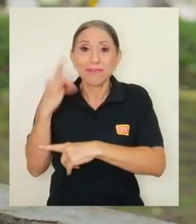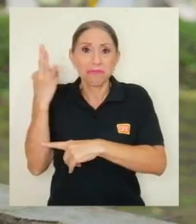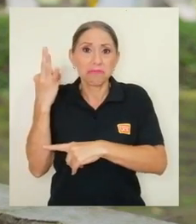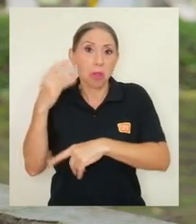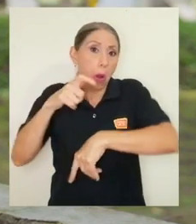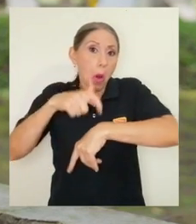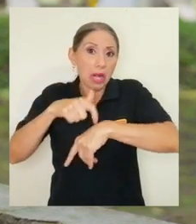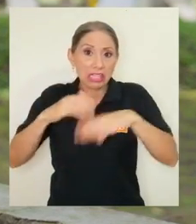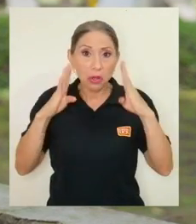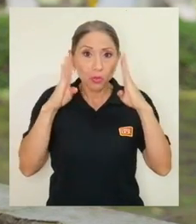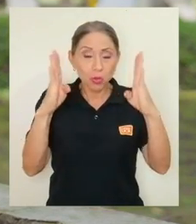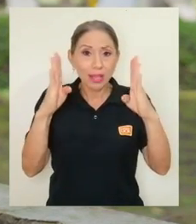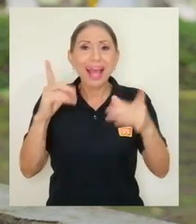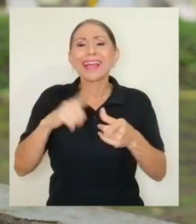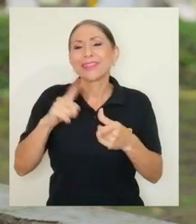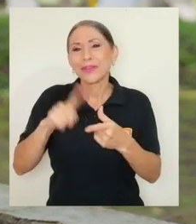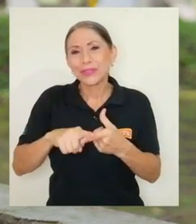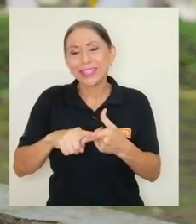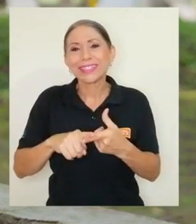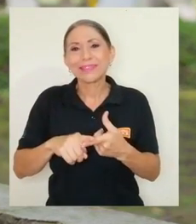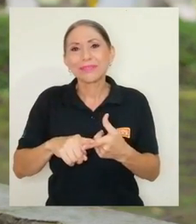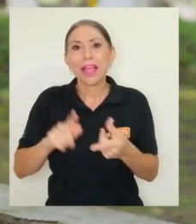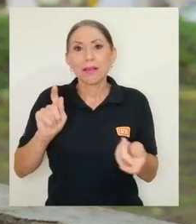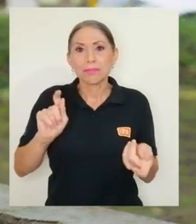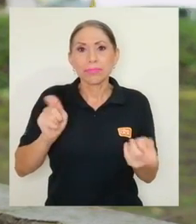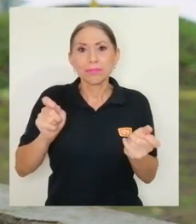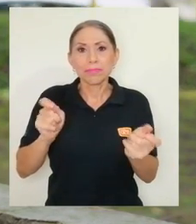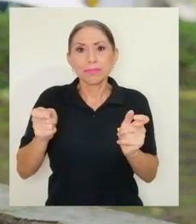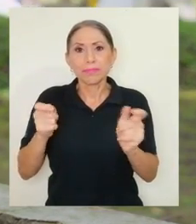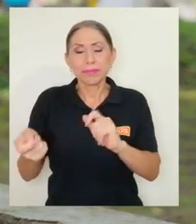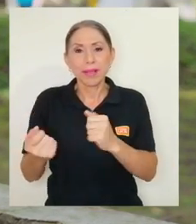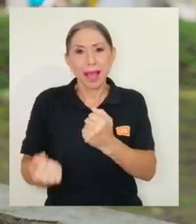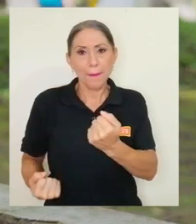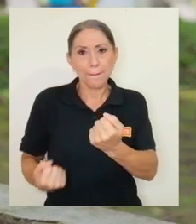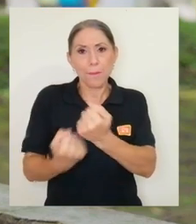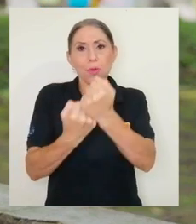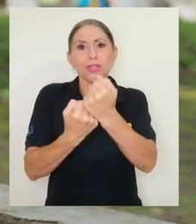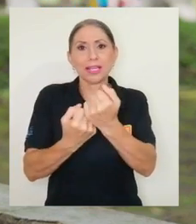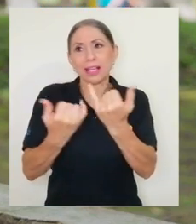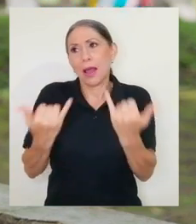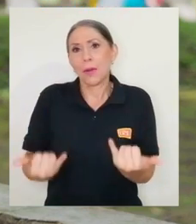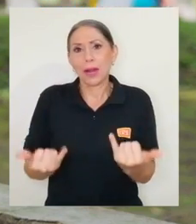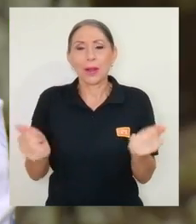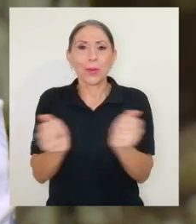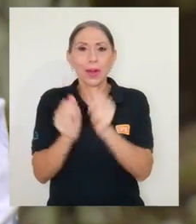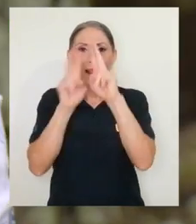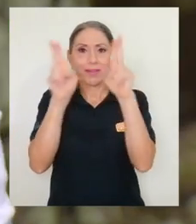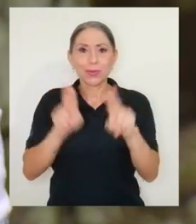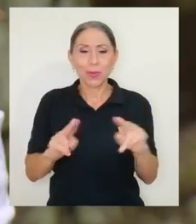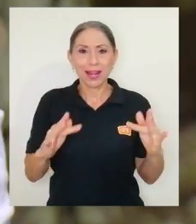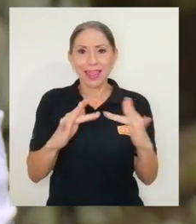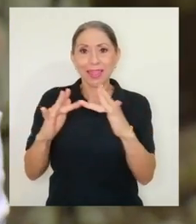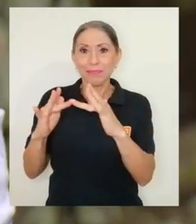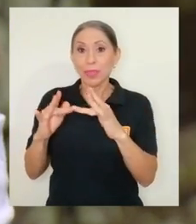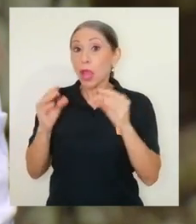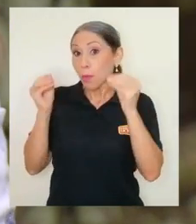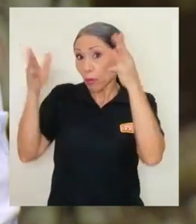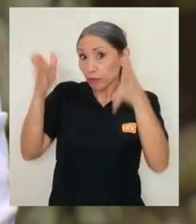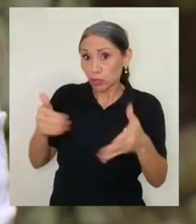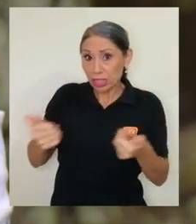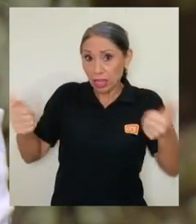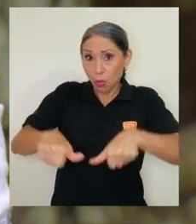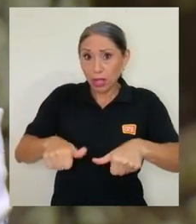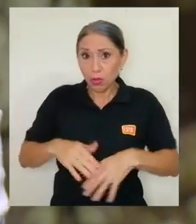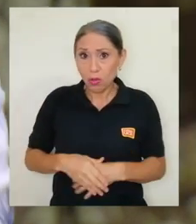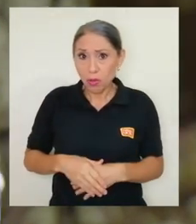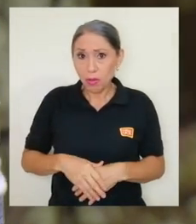necesario. Entonces, hemos tenido que adecuar los apoyos a esta virtualidad, ¿verdad? ¿Y los profesores están de acuerdo